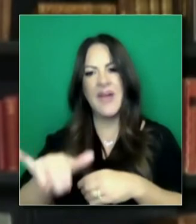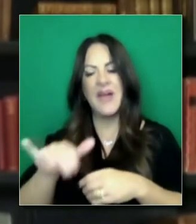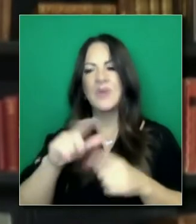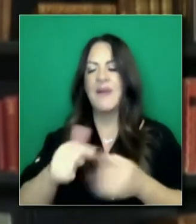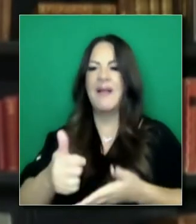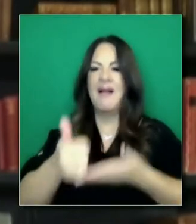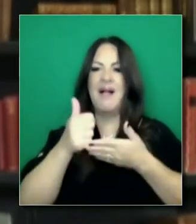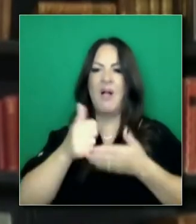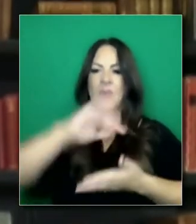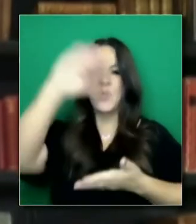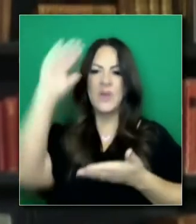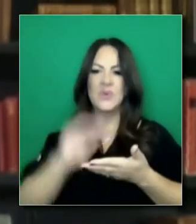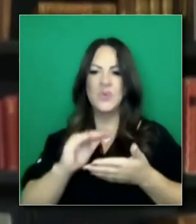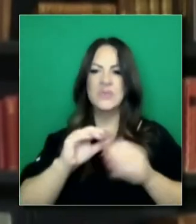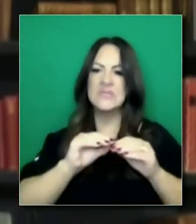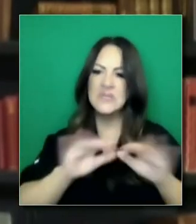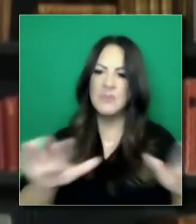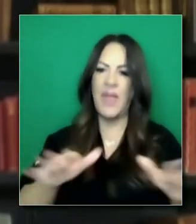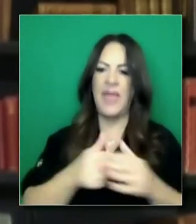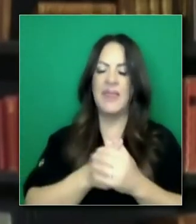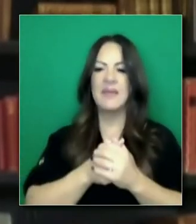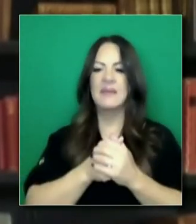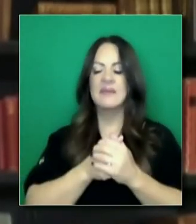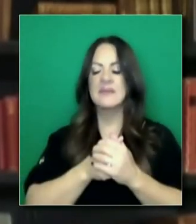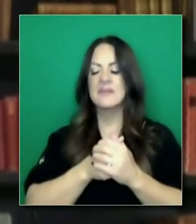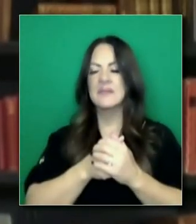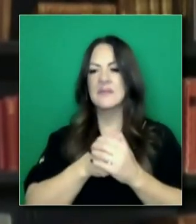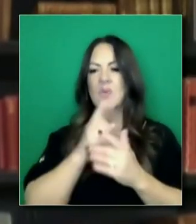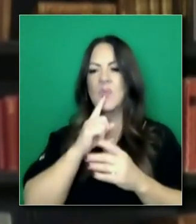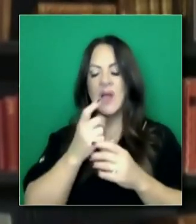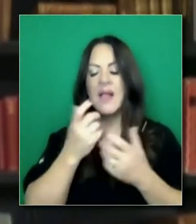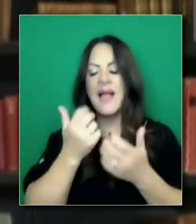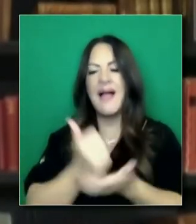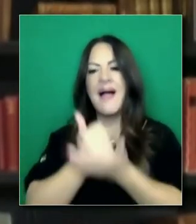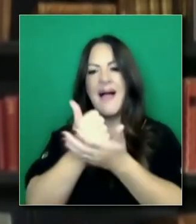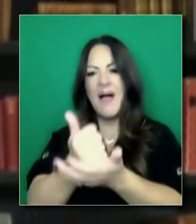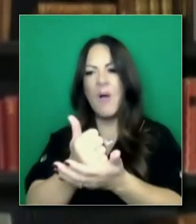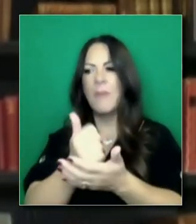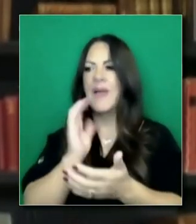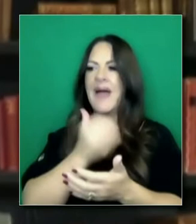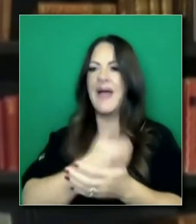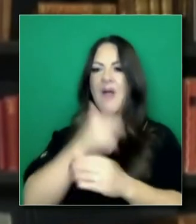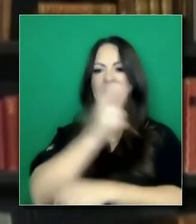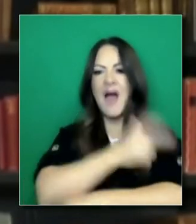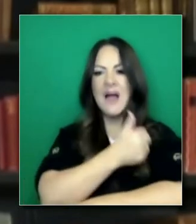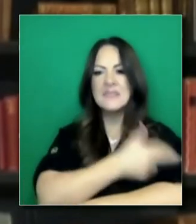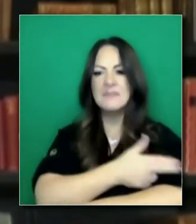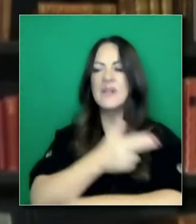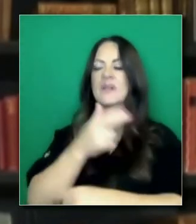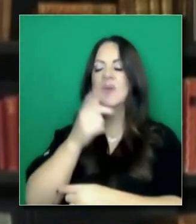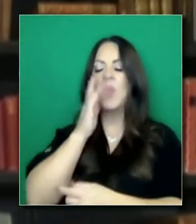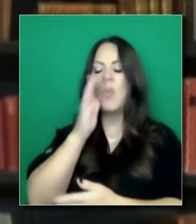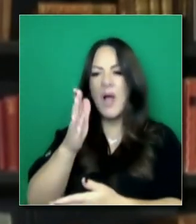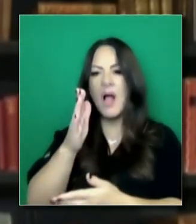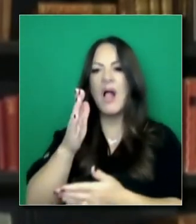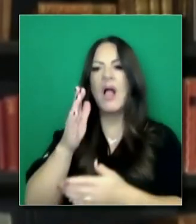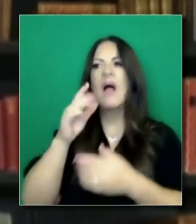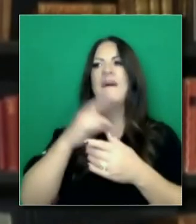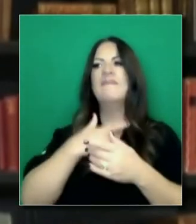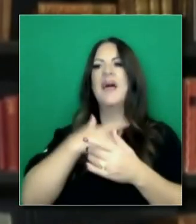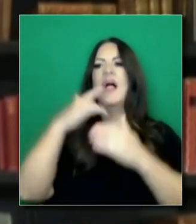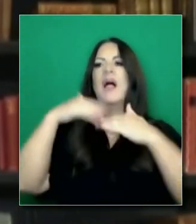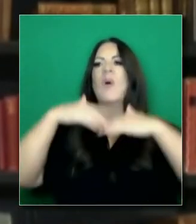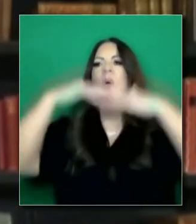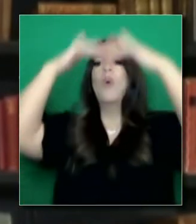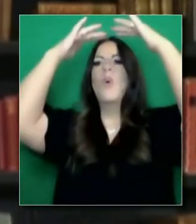tomemos acción para mitigar la transmisión de la vacuna y finalmente ayudar a expander nuestra capacidad de nuestro sistema para